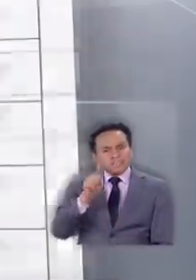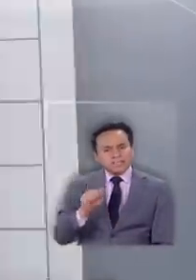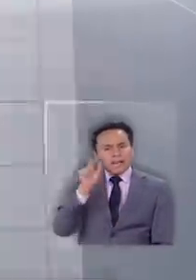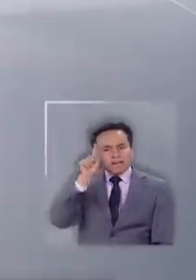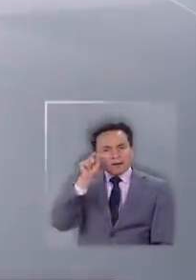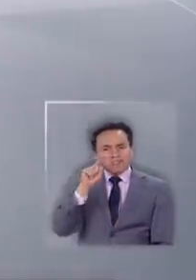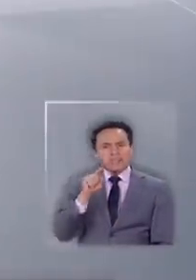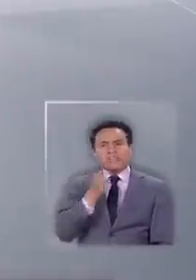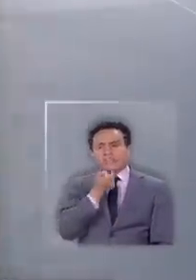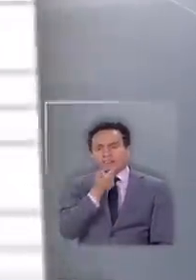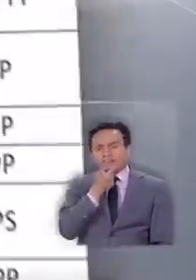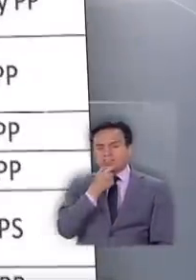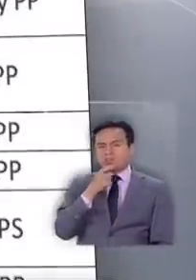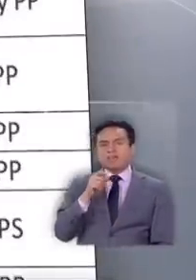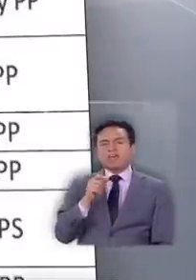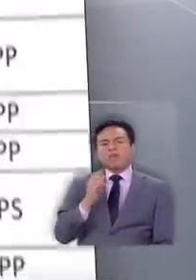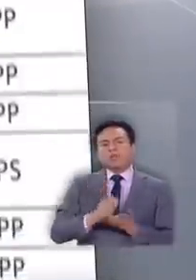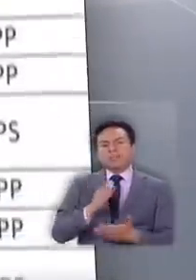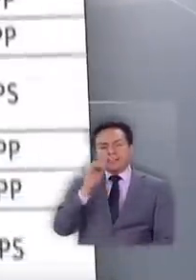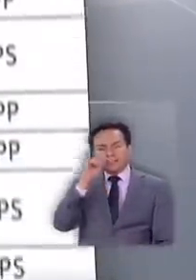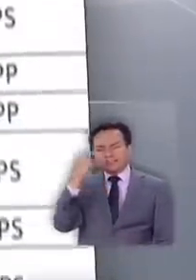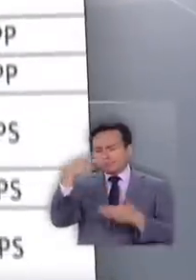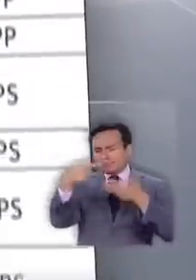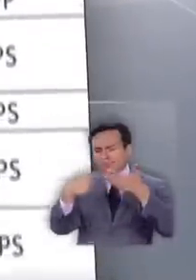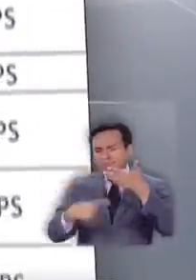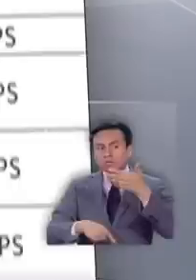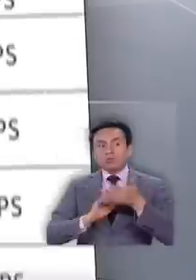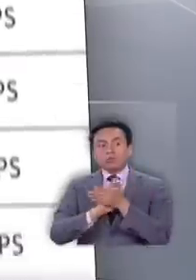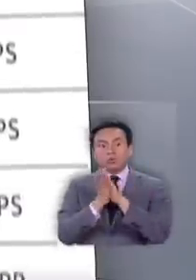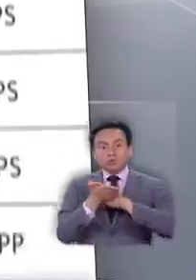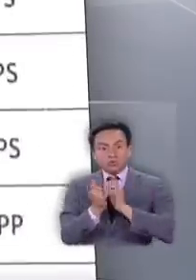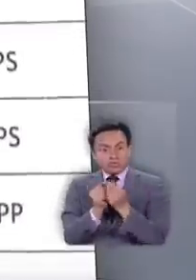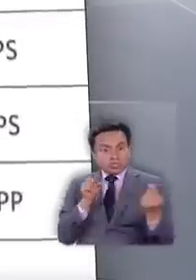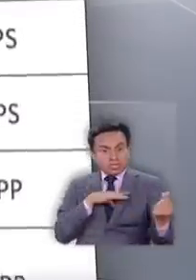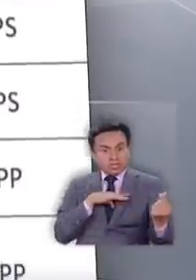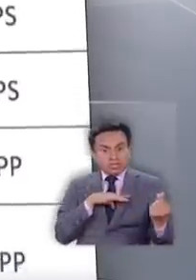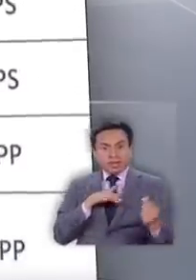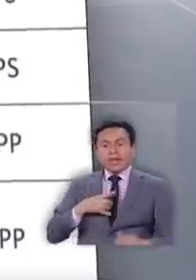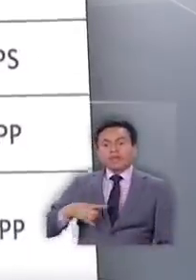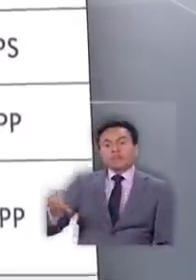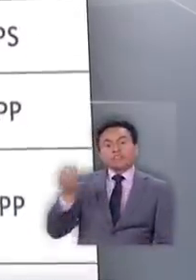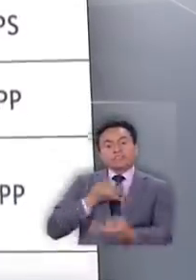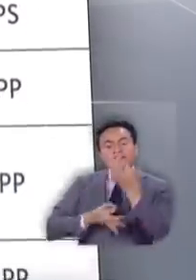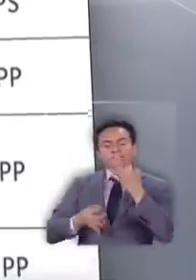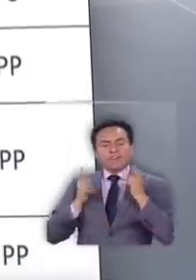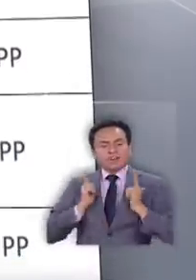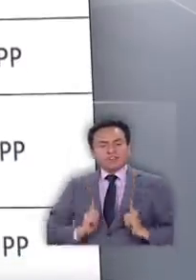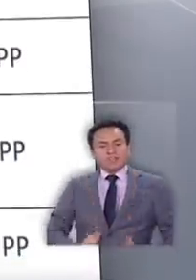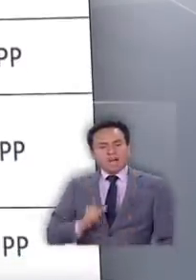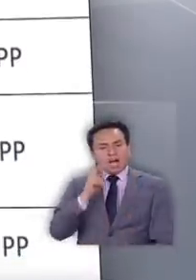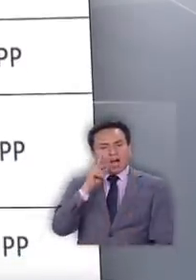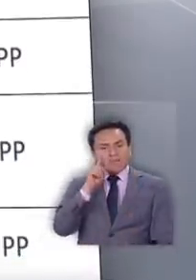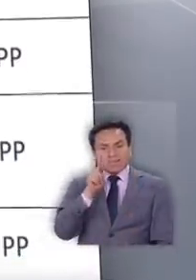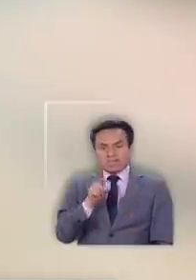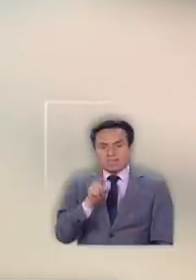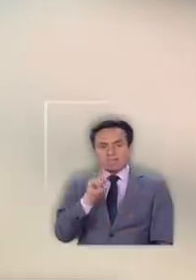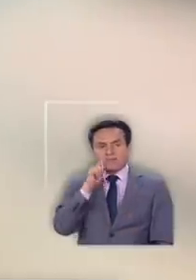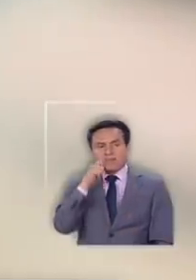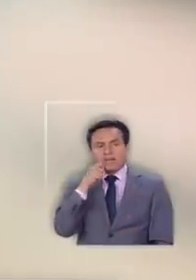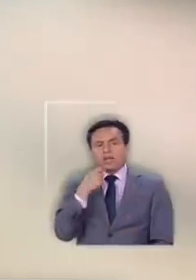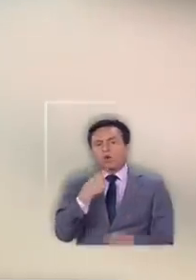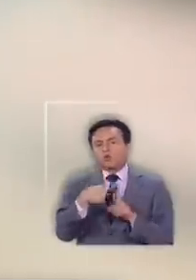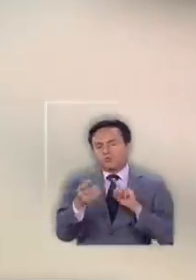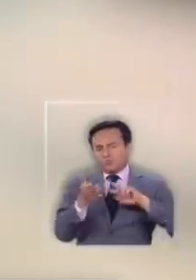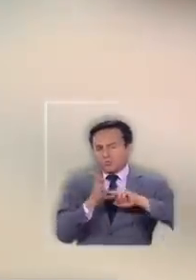alemanes, británicos, la escuela italiana y otros tantos, repartidos por todo Chile, dicen que las vacaciones en abril, además, conllevan